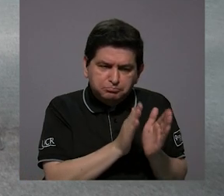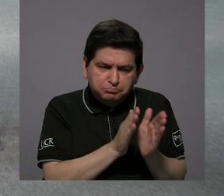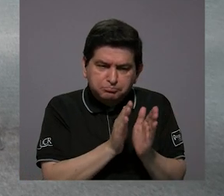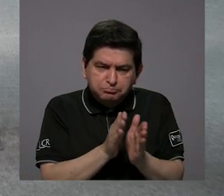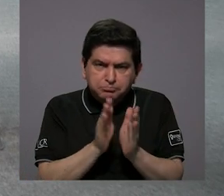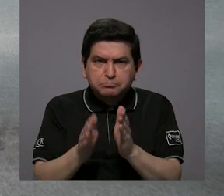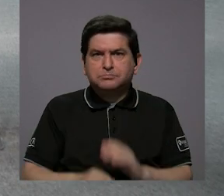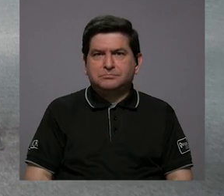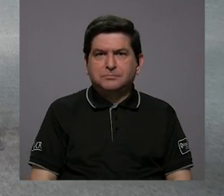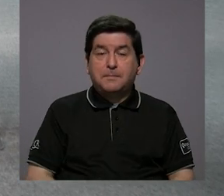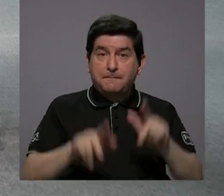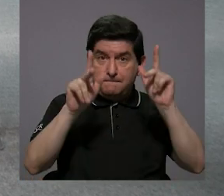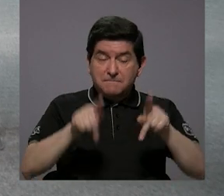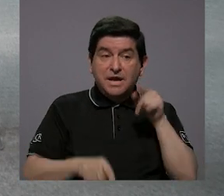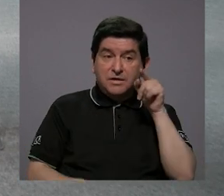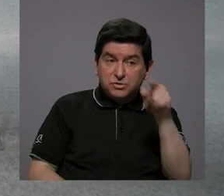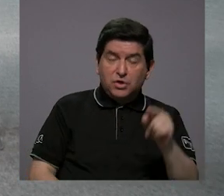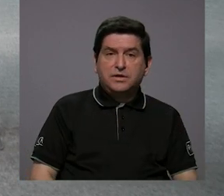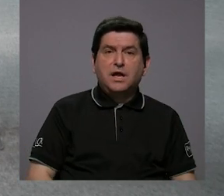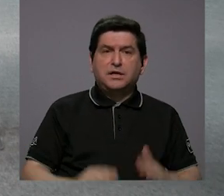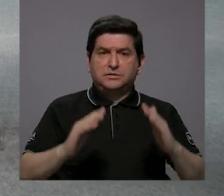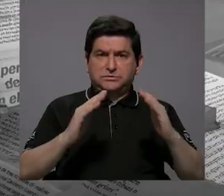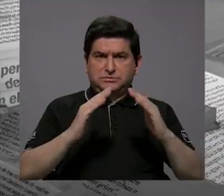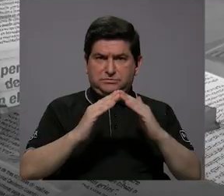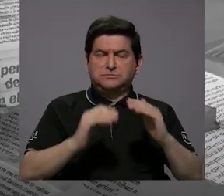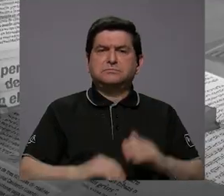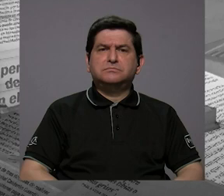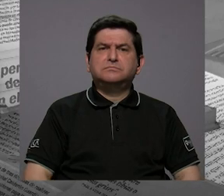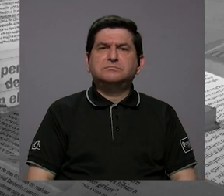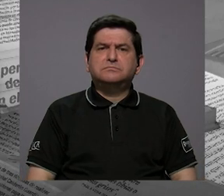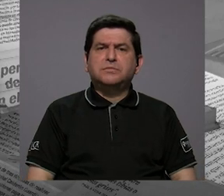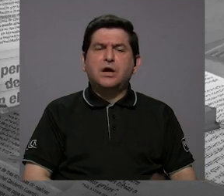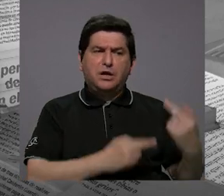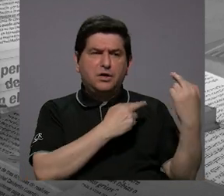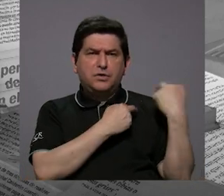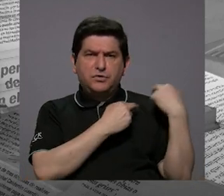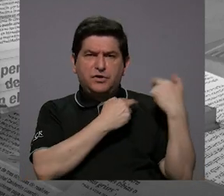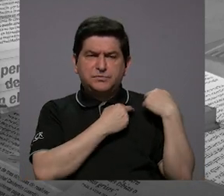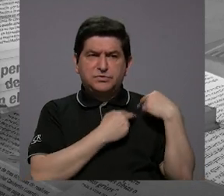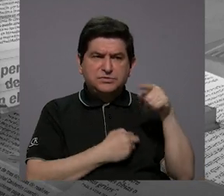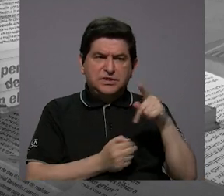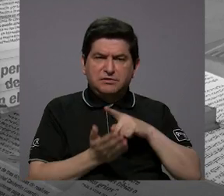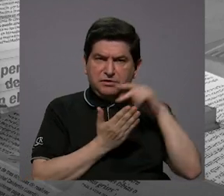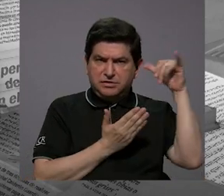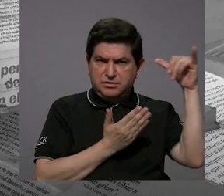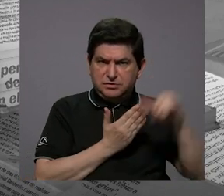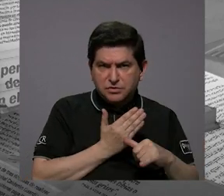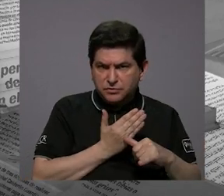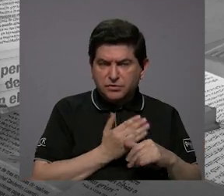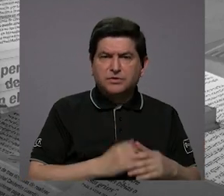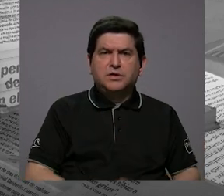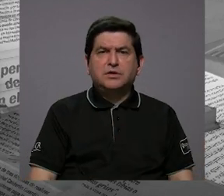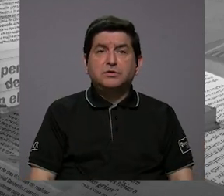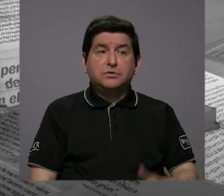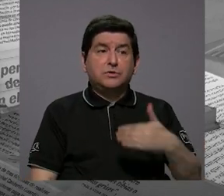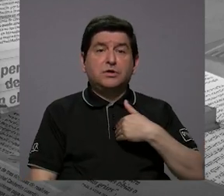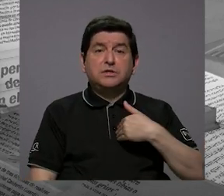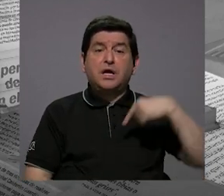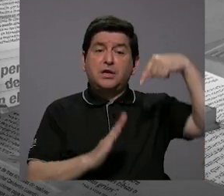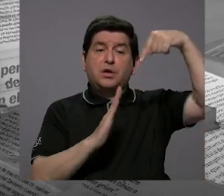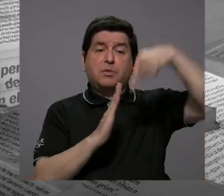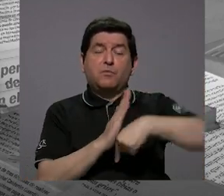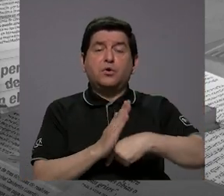organizan, digamos, las personas que están a cargo del condominio y